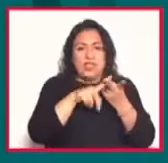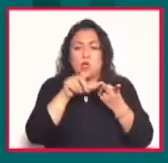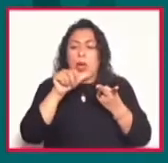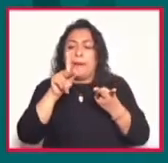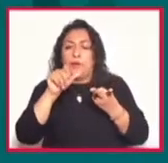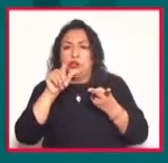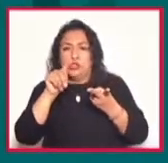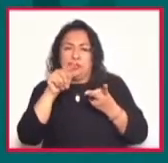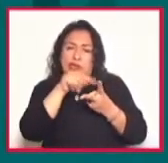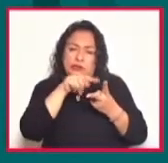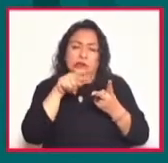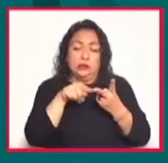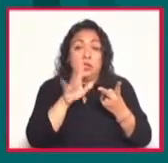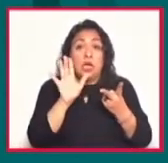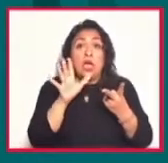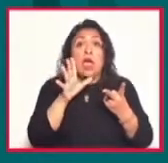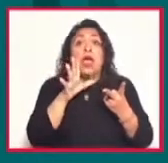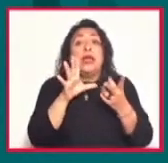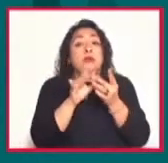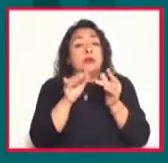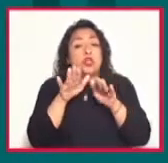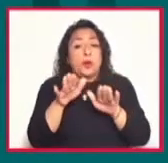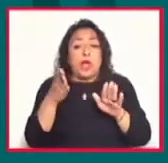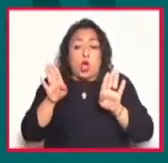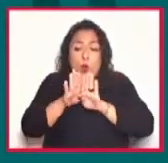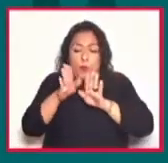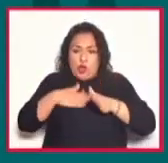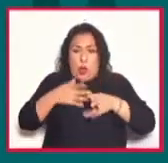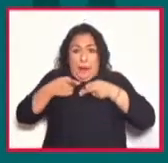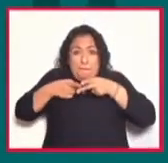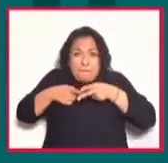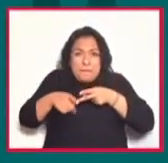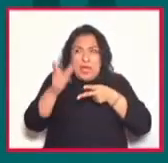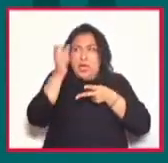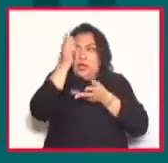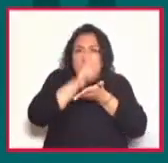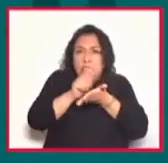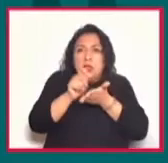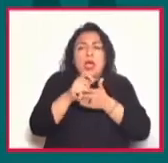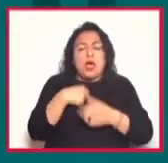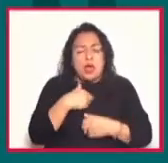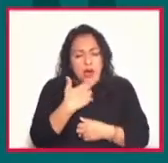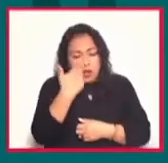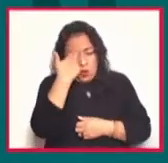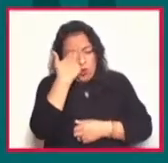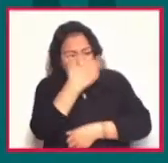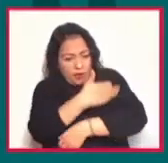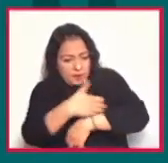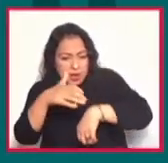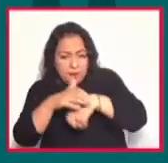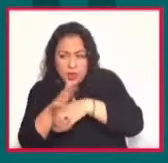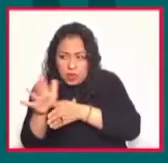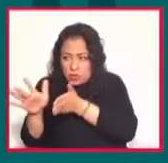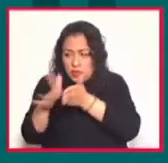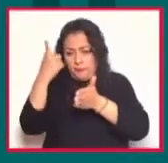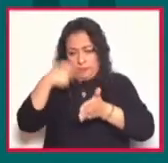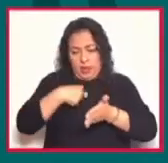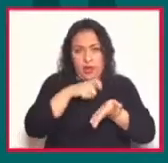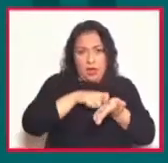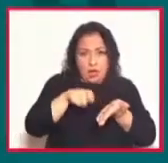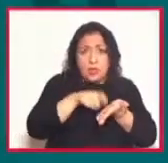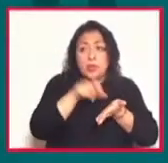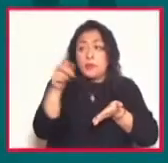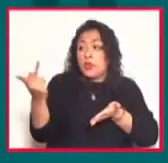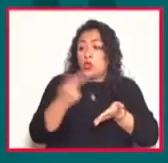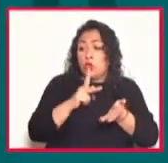respectivamente, hablaron de sus orígenes, de cómo utilizan los recuerdos, la familia y amigos en su literatura y del puente que nos une a